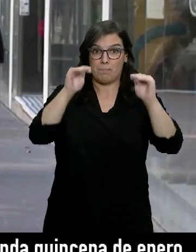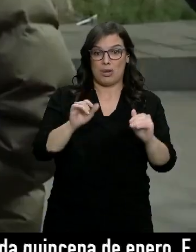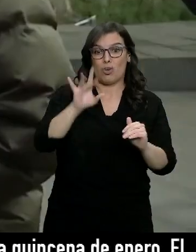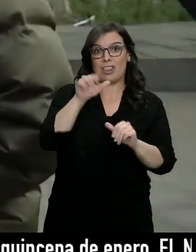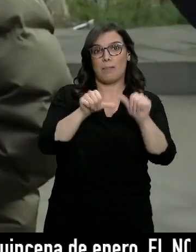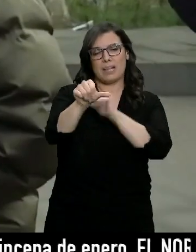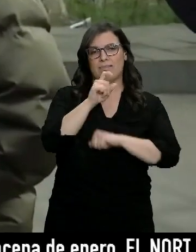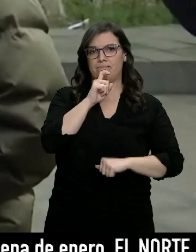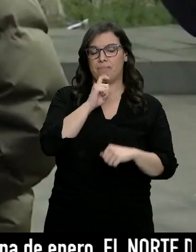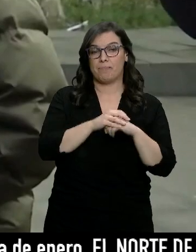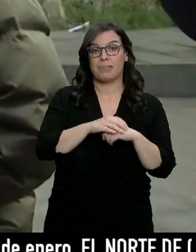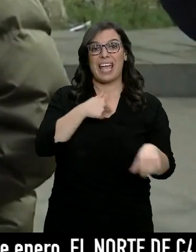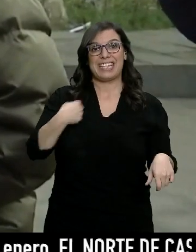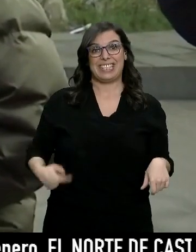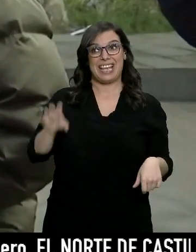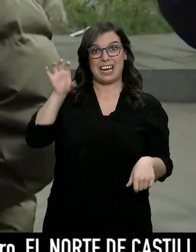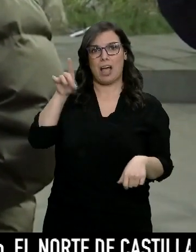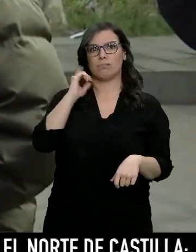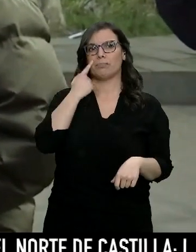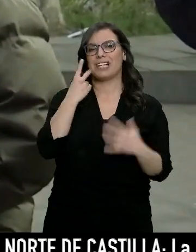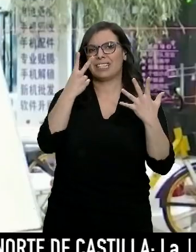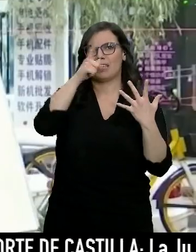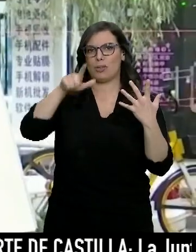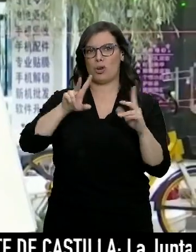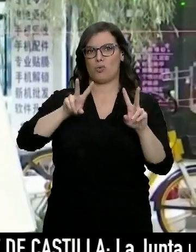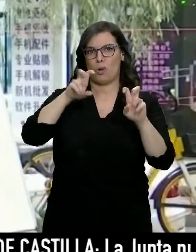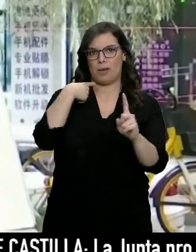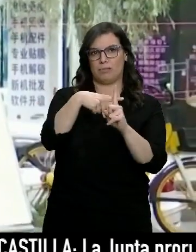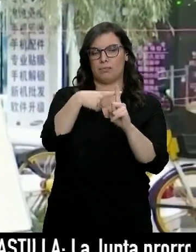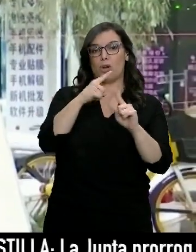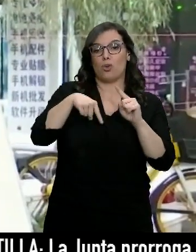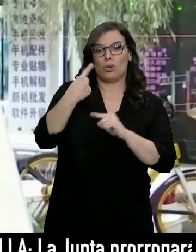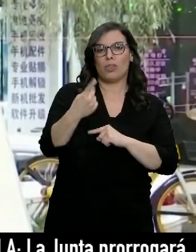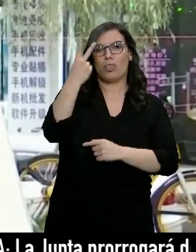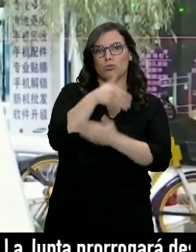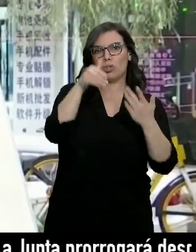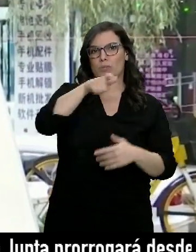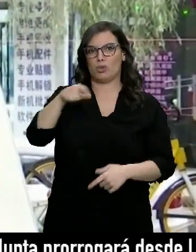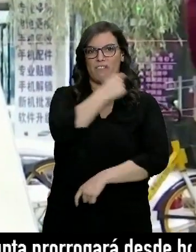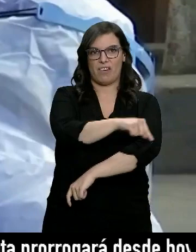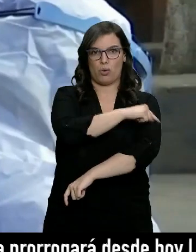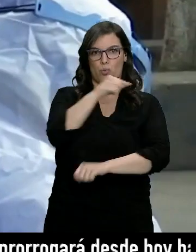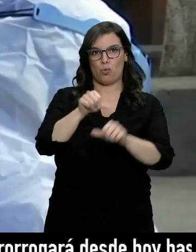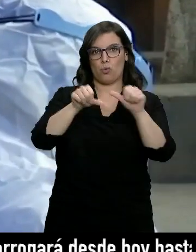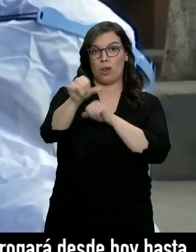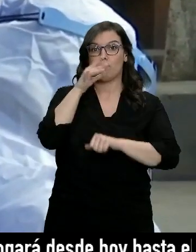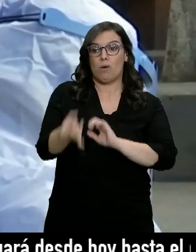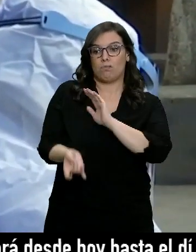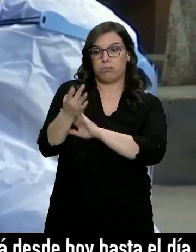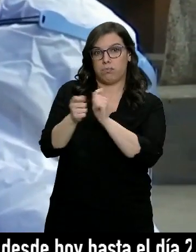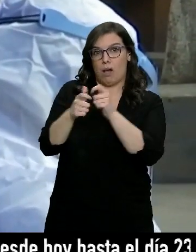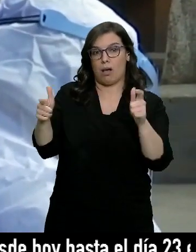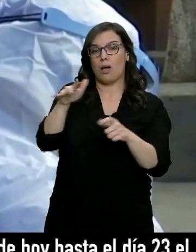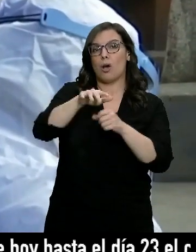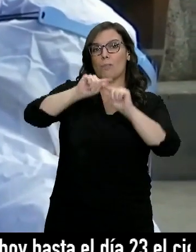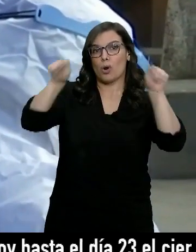día 15. Y en China, la detección de siete contagios nuevos conllevará la vacunación de dos millones de personas tras la aparición de un brote en la